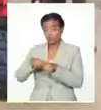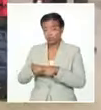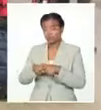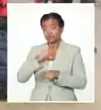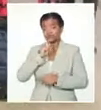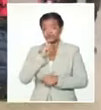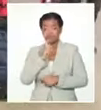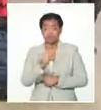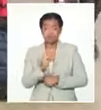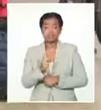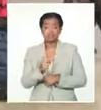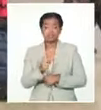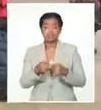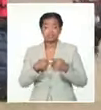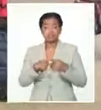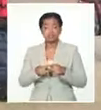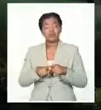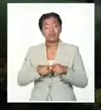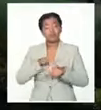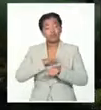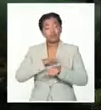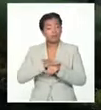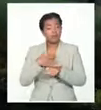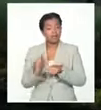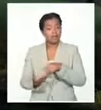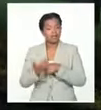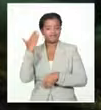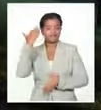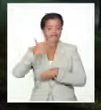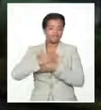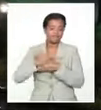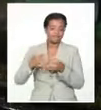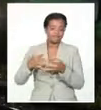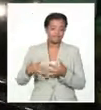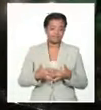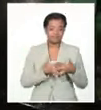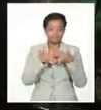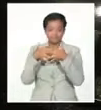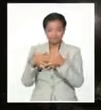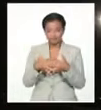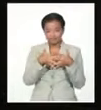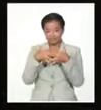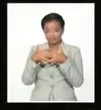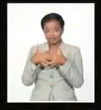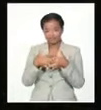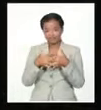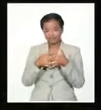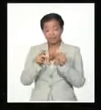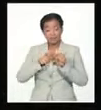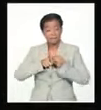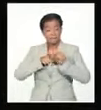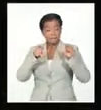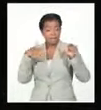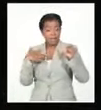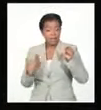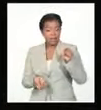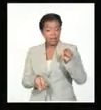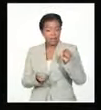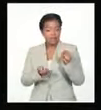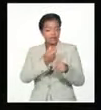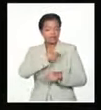flotas que impone el cerco imperial, transportar la mayor cantidad posible de